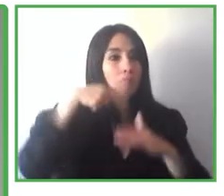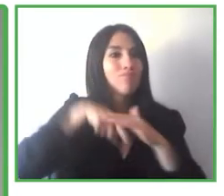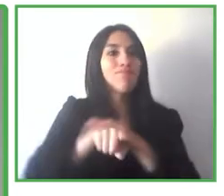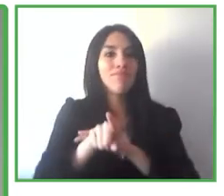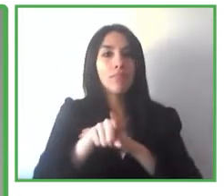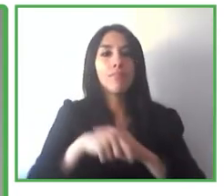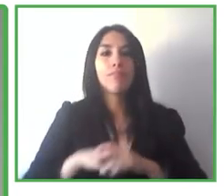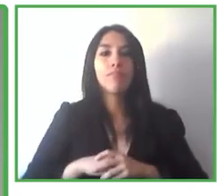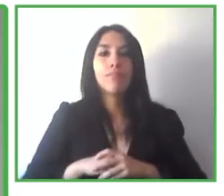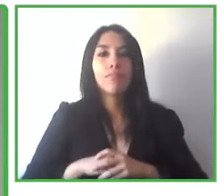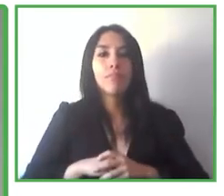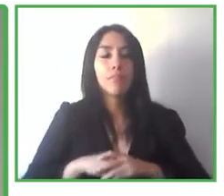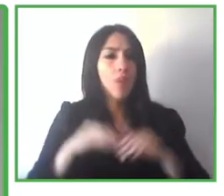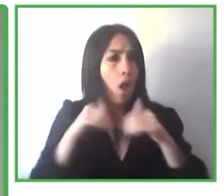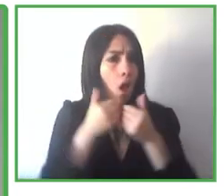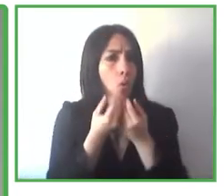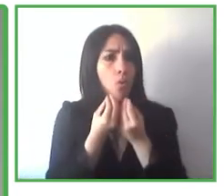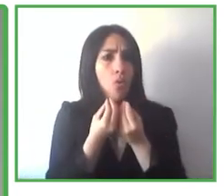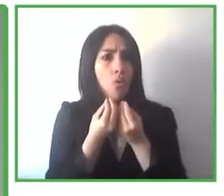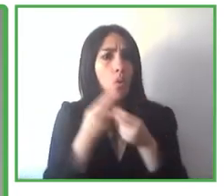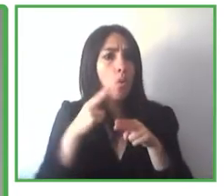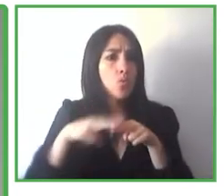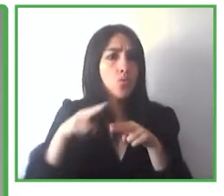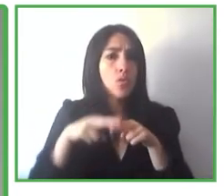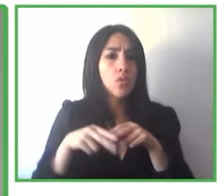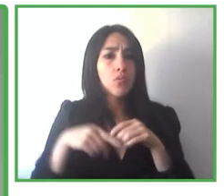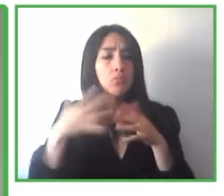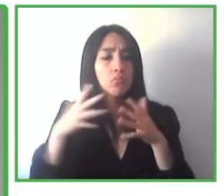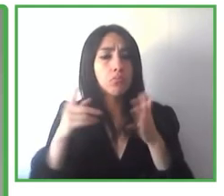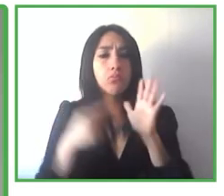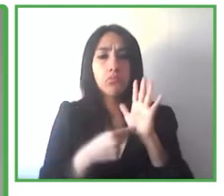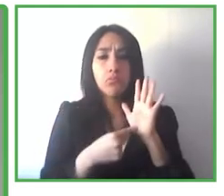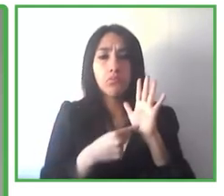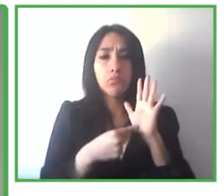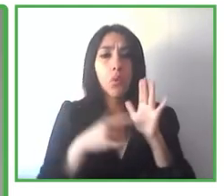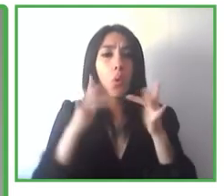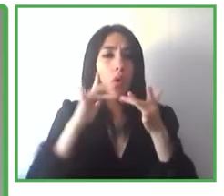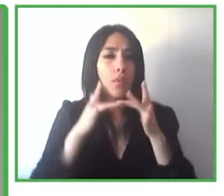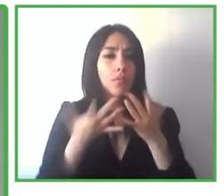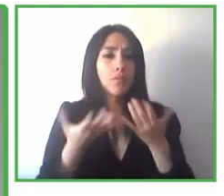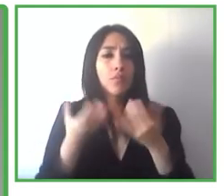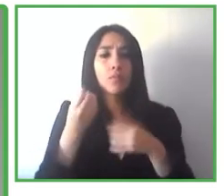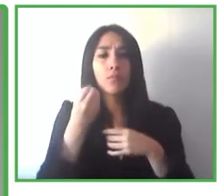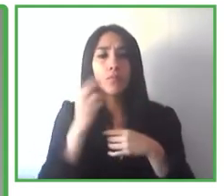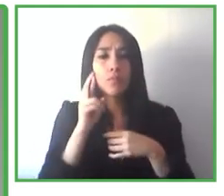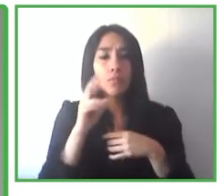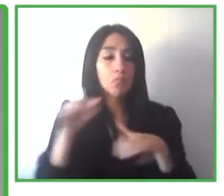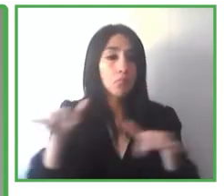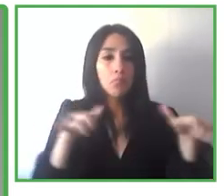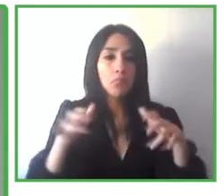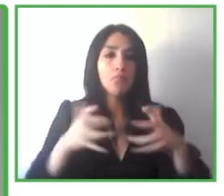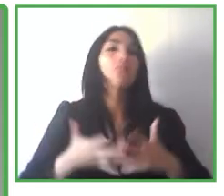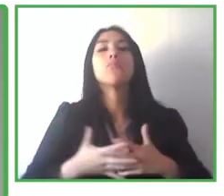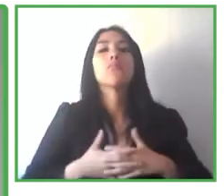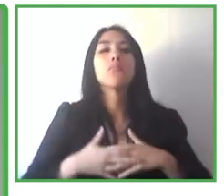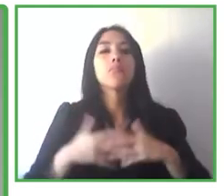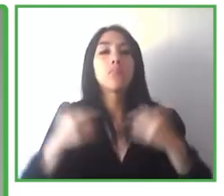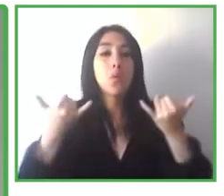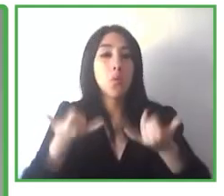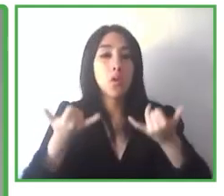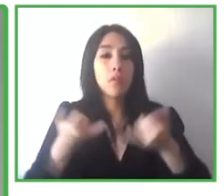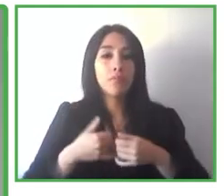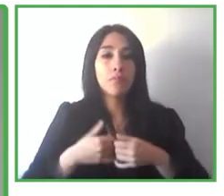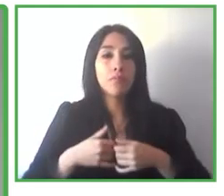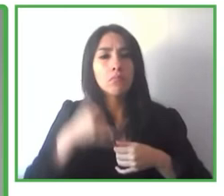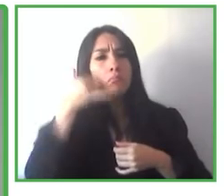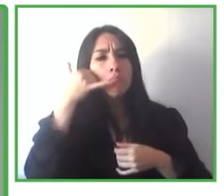ya sea, pues, en una computadora, como estoy utilizando ahora mismo, en un dispositivo móvil, también, ¿no? Por